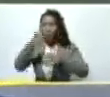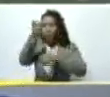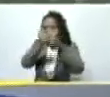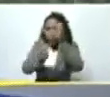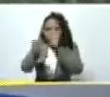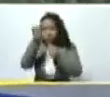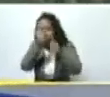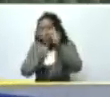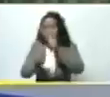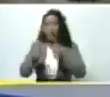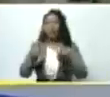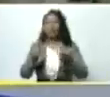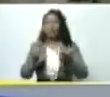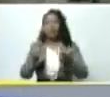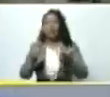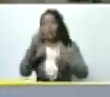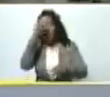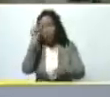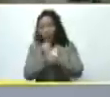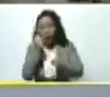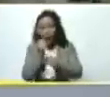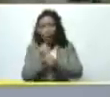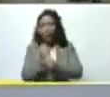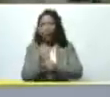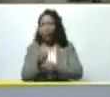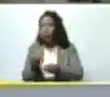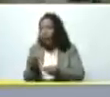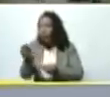trabajando alimentando los animalitos